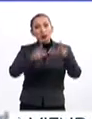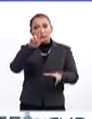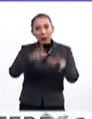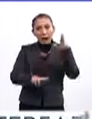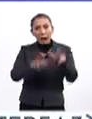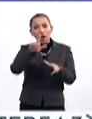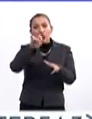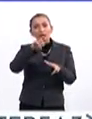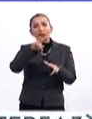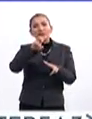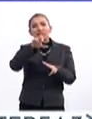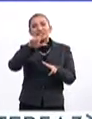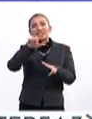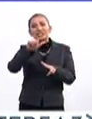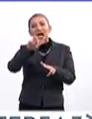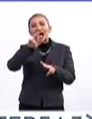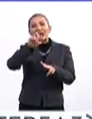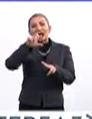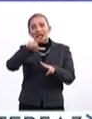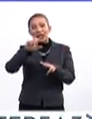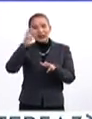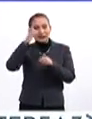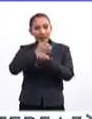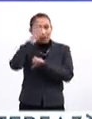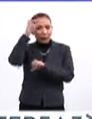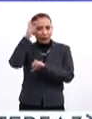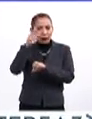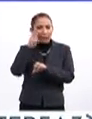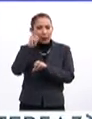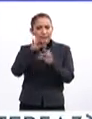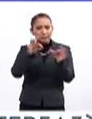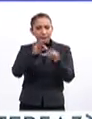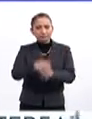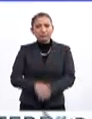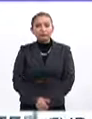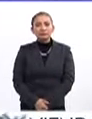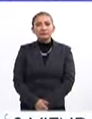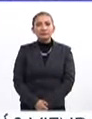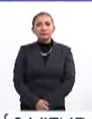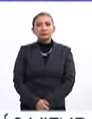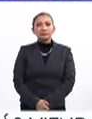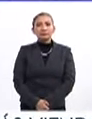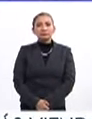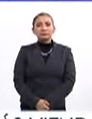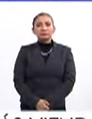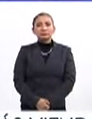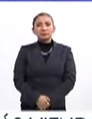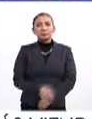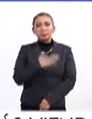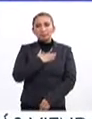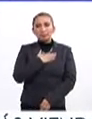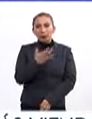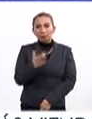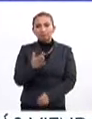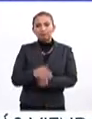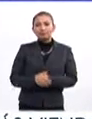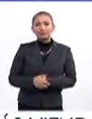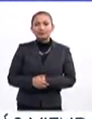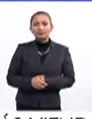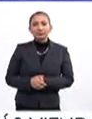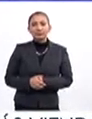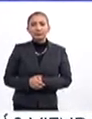Luis Villarreal en el estado de Hidalgo. Los invito a ver los detalles. Bueno, las